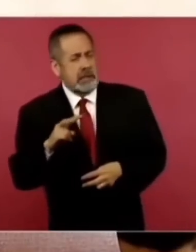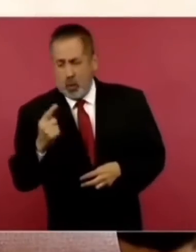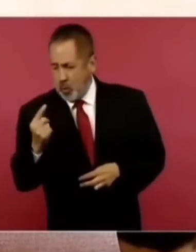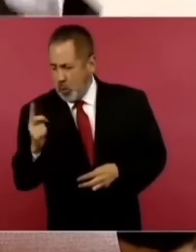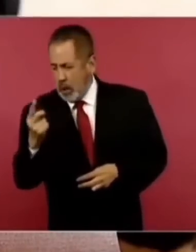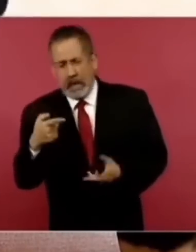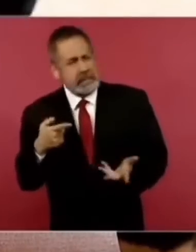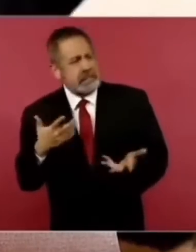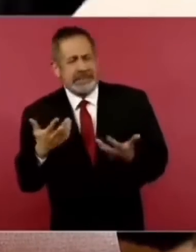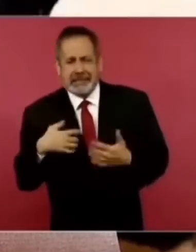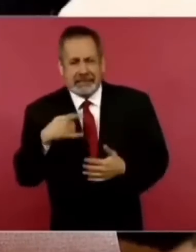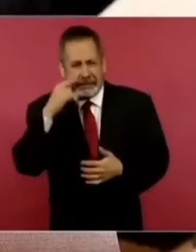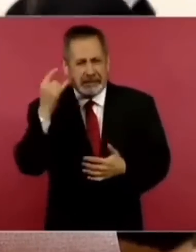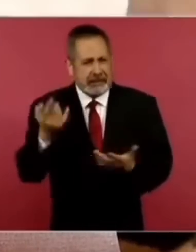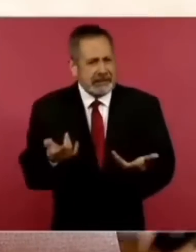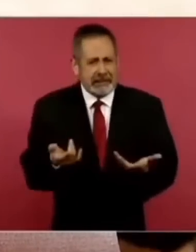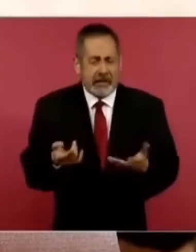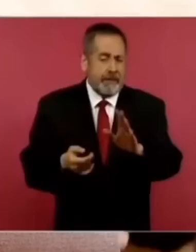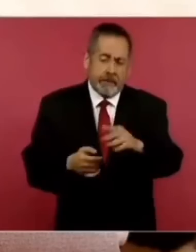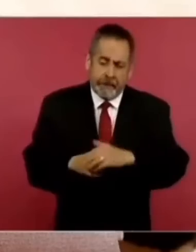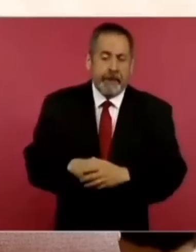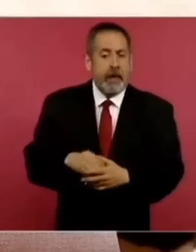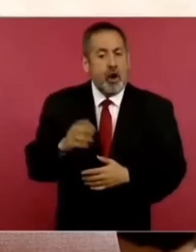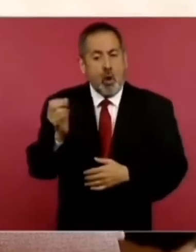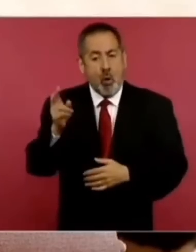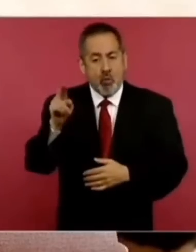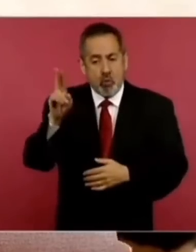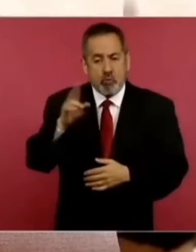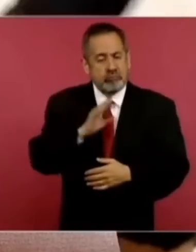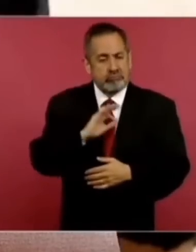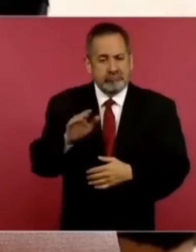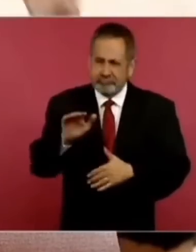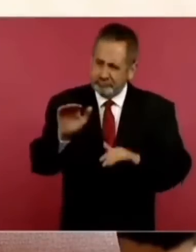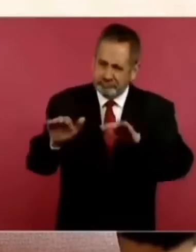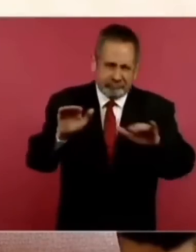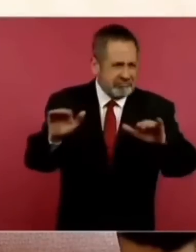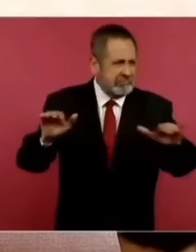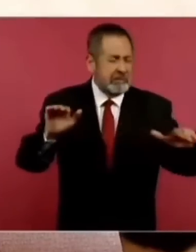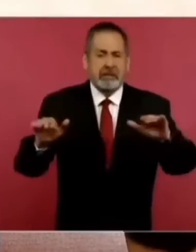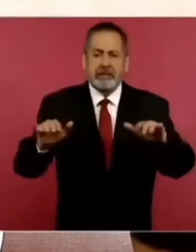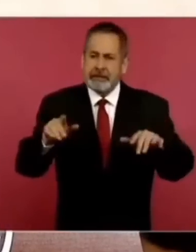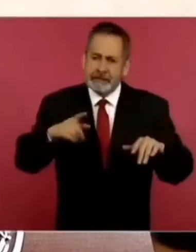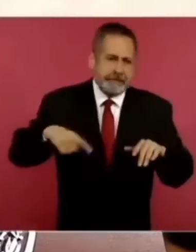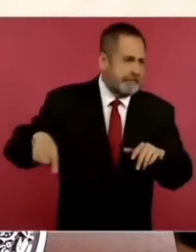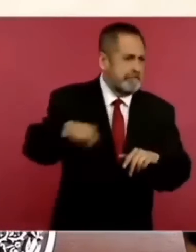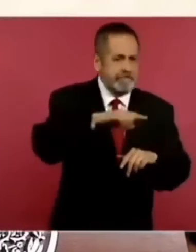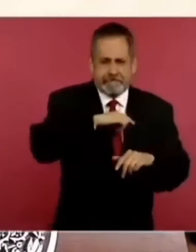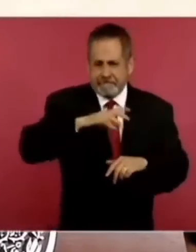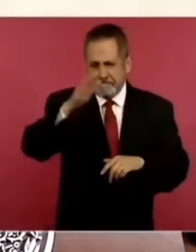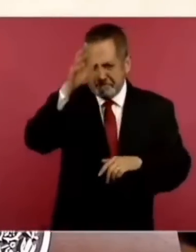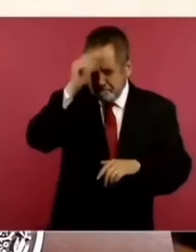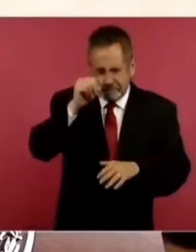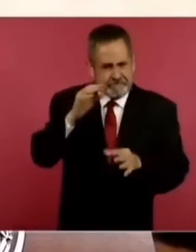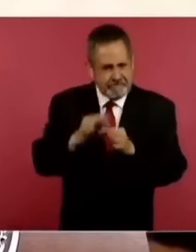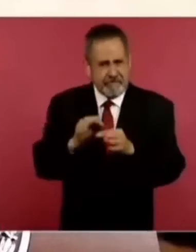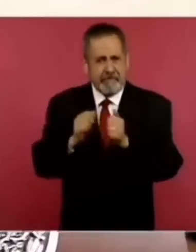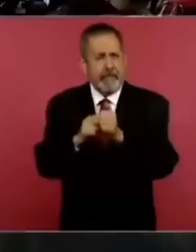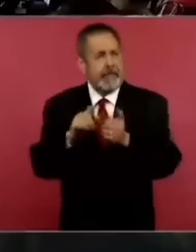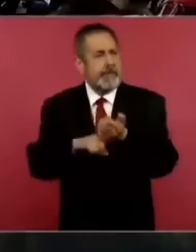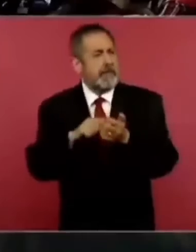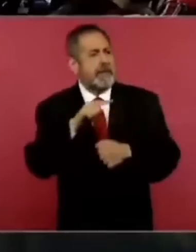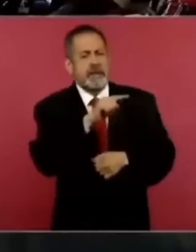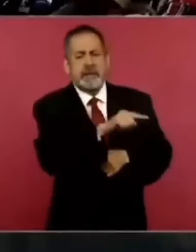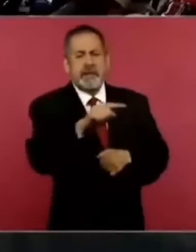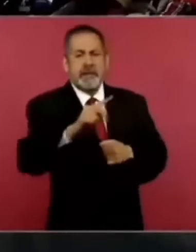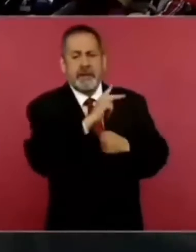Entonces, ¿qué no puede la ONU lograr un acuerdo con los países